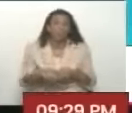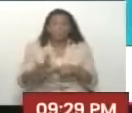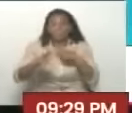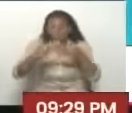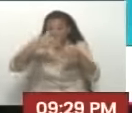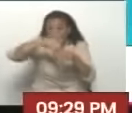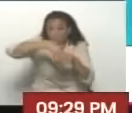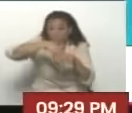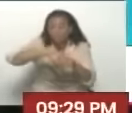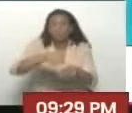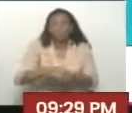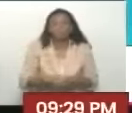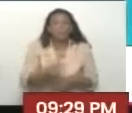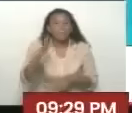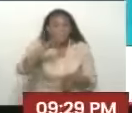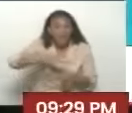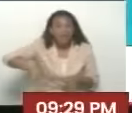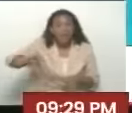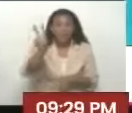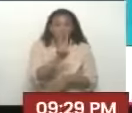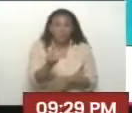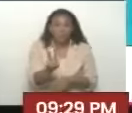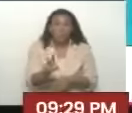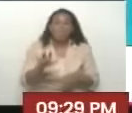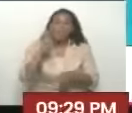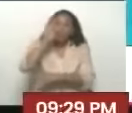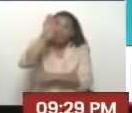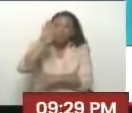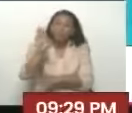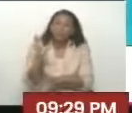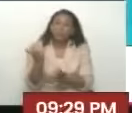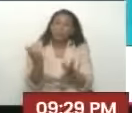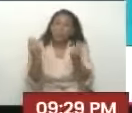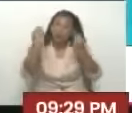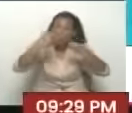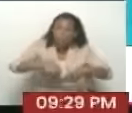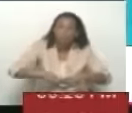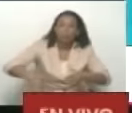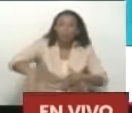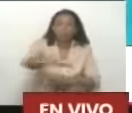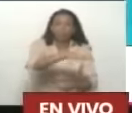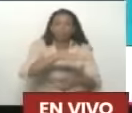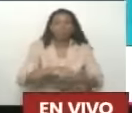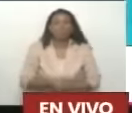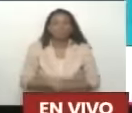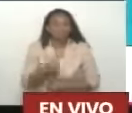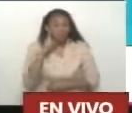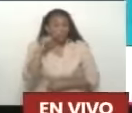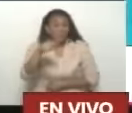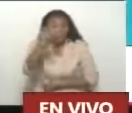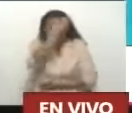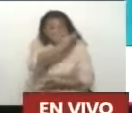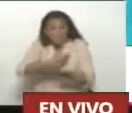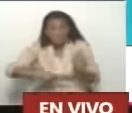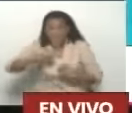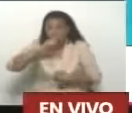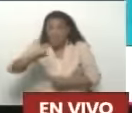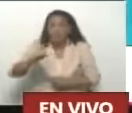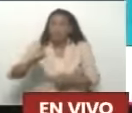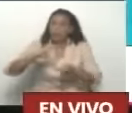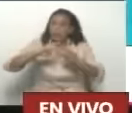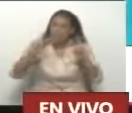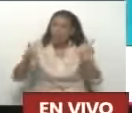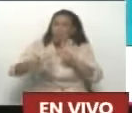pueblo venezolano, para el país y para el futuro de la región, presidente. Porque usted es la garantía de